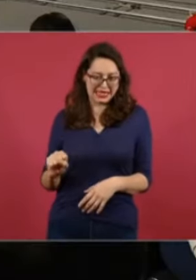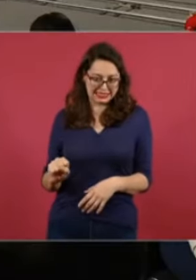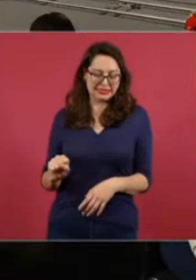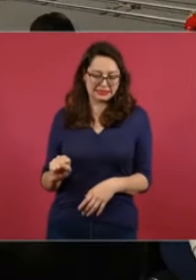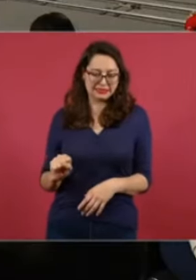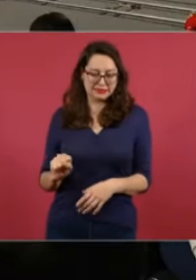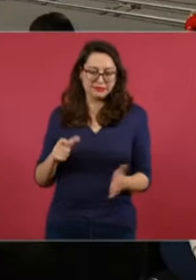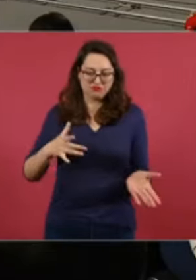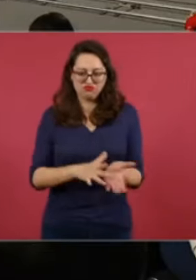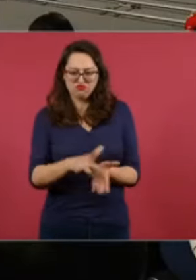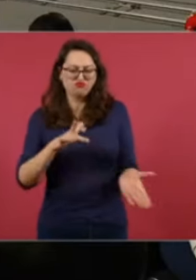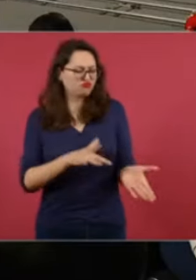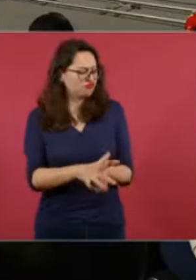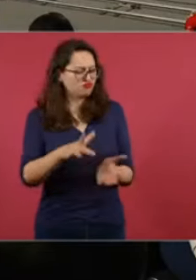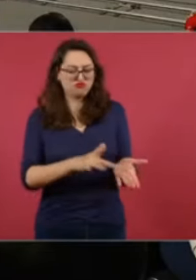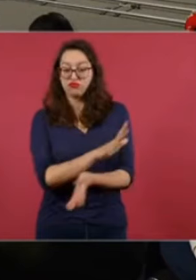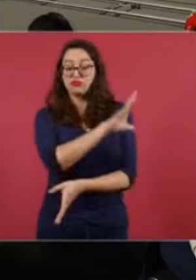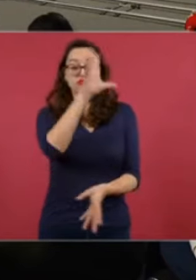con todas las facilidades.